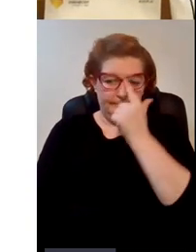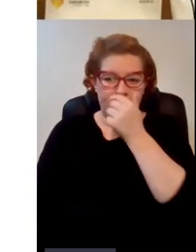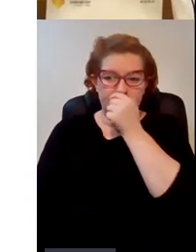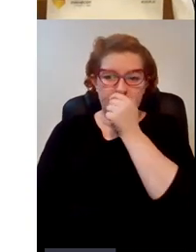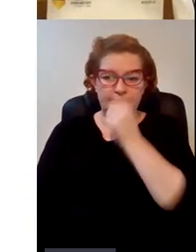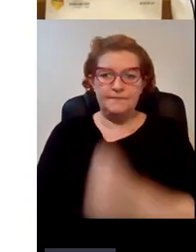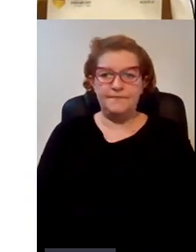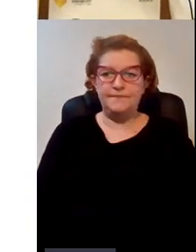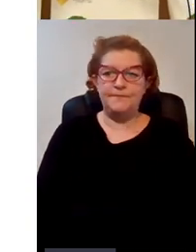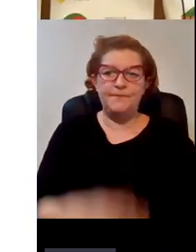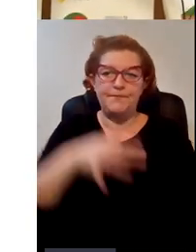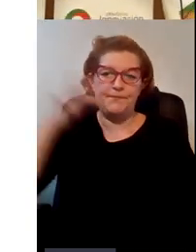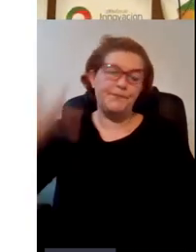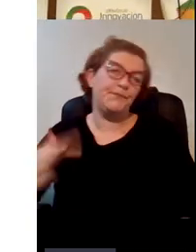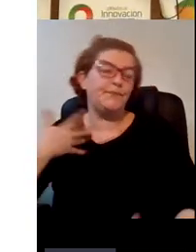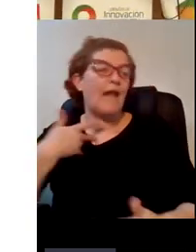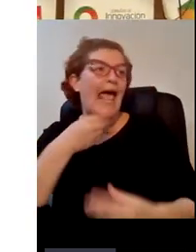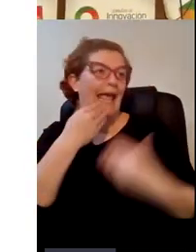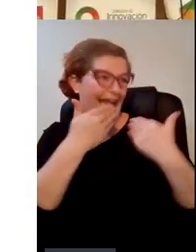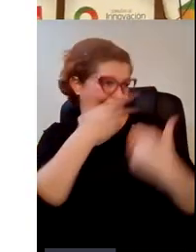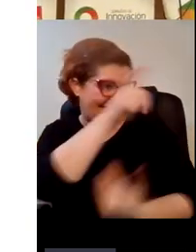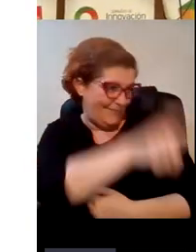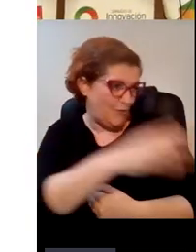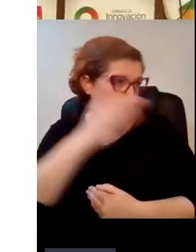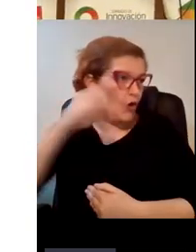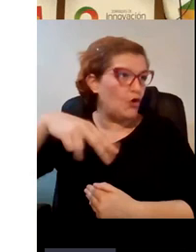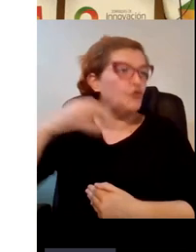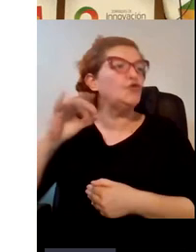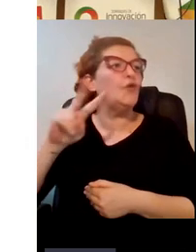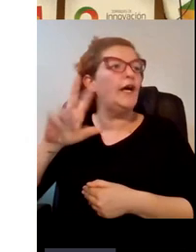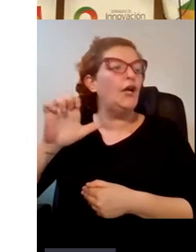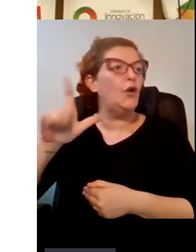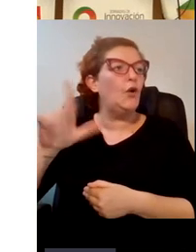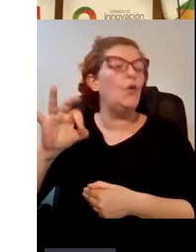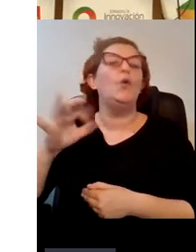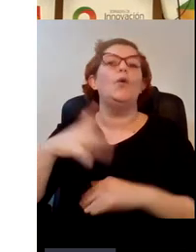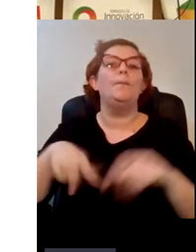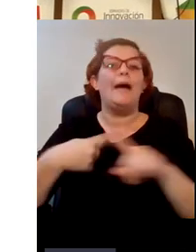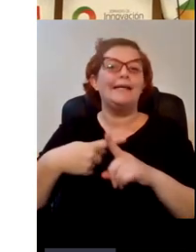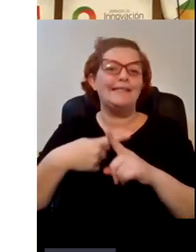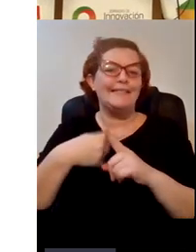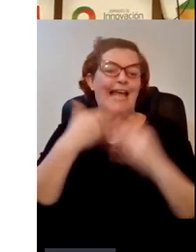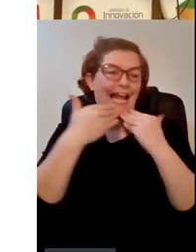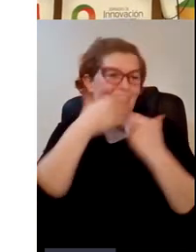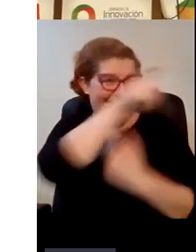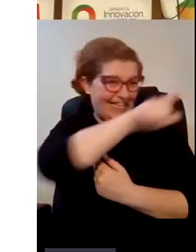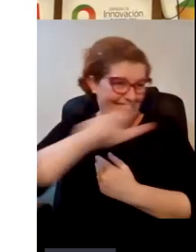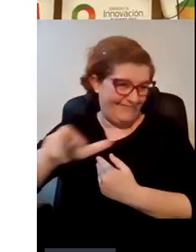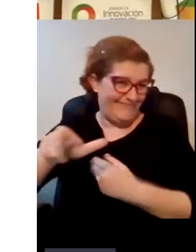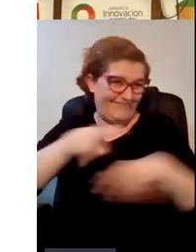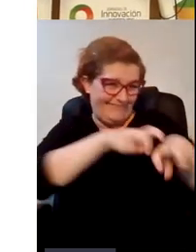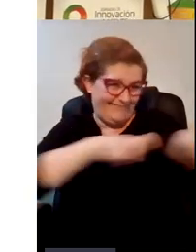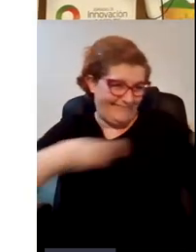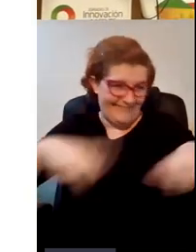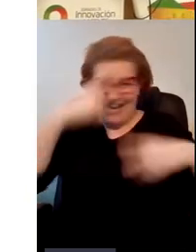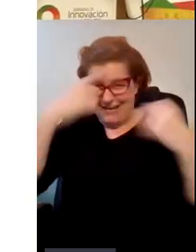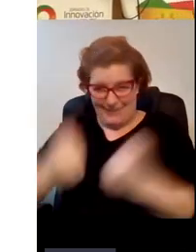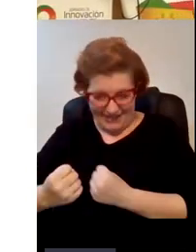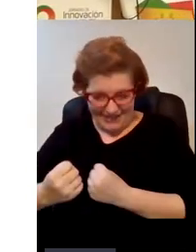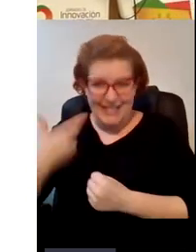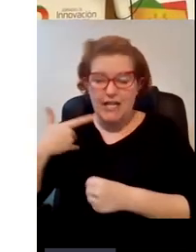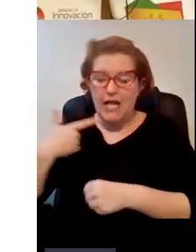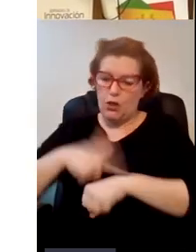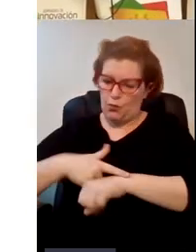bueno pues muchas gracias consuelo y gracias a nuestras expertas y expertos como se han